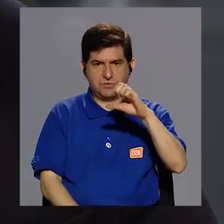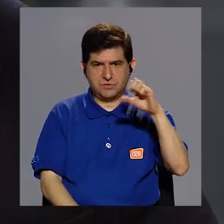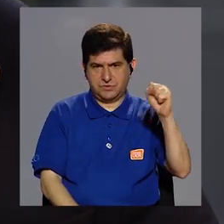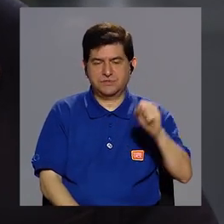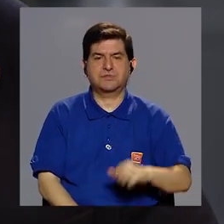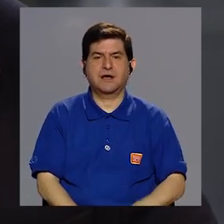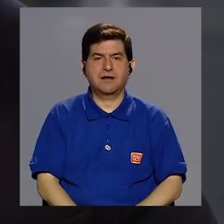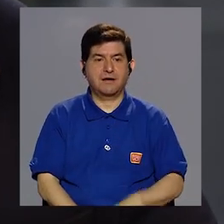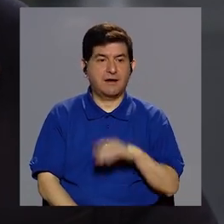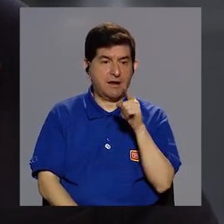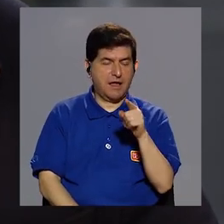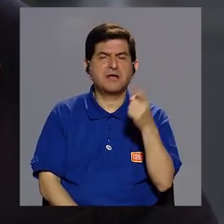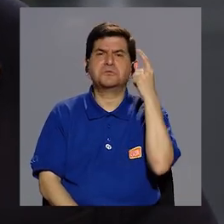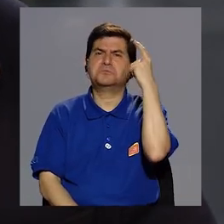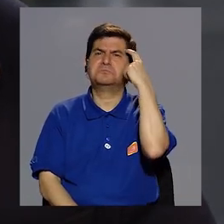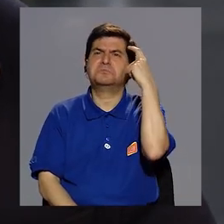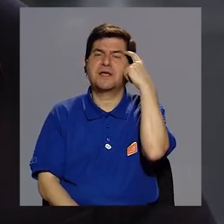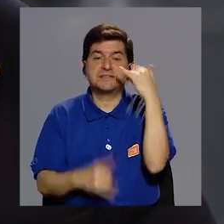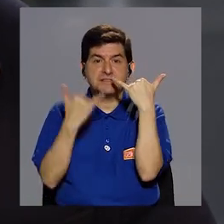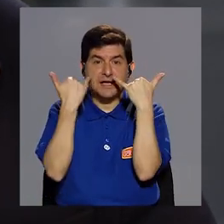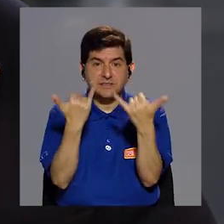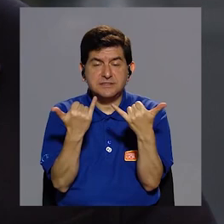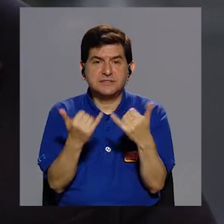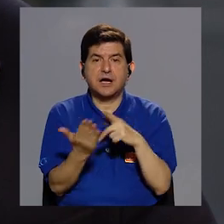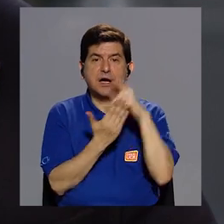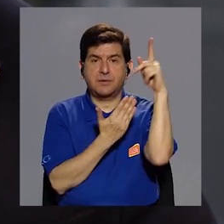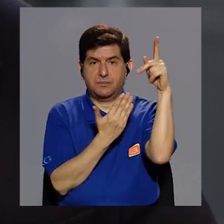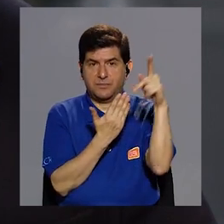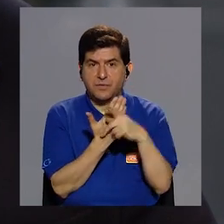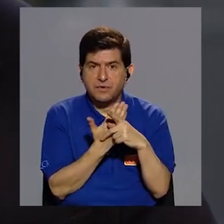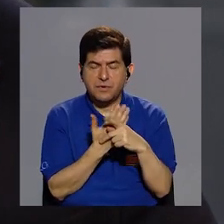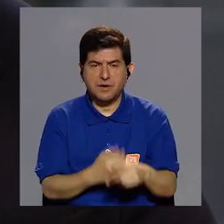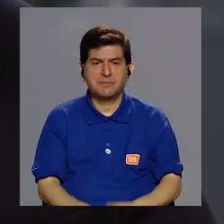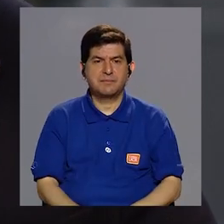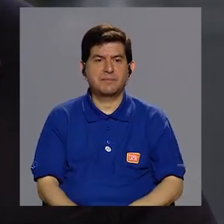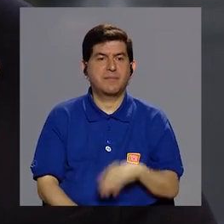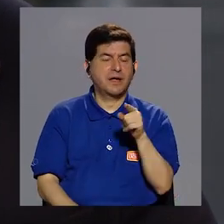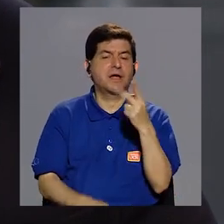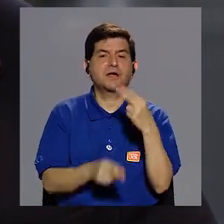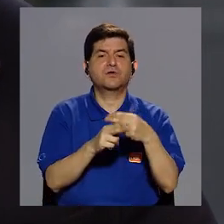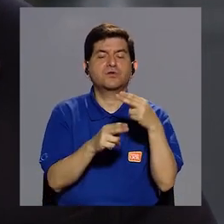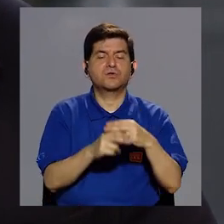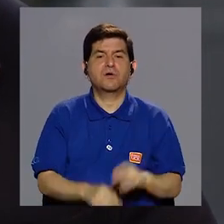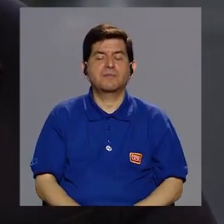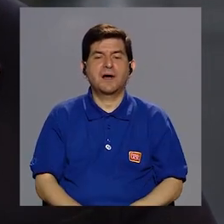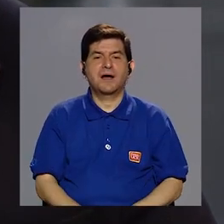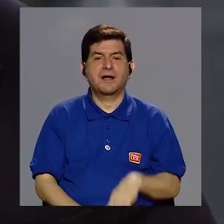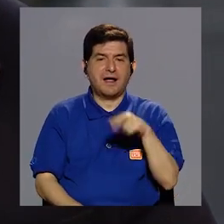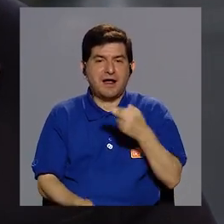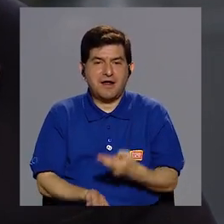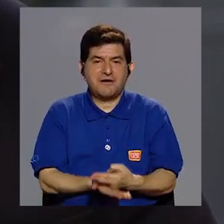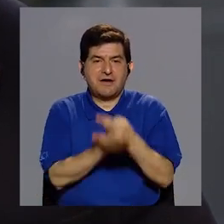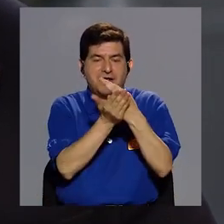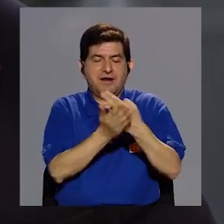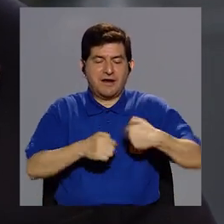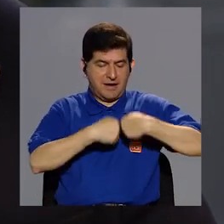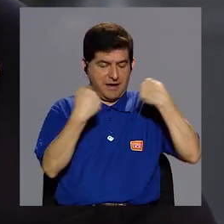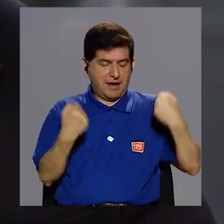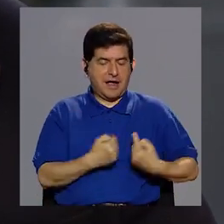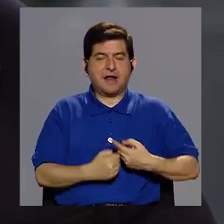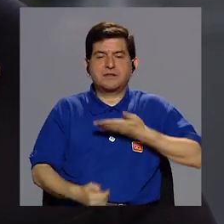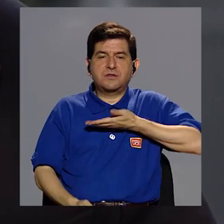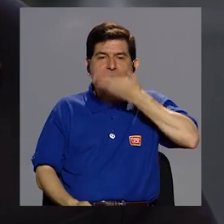Costa Rica del Seguro Social que están pensando ya en programas para hacer lo que ellos llaman una rehabilitación